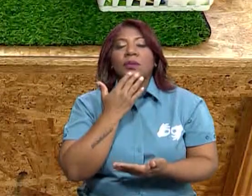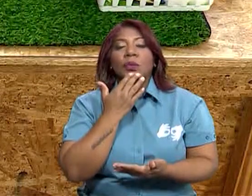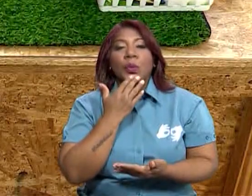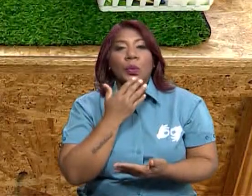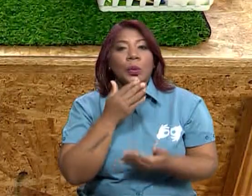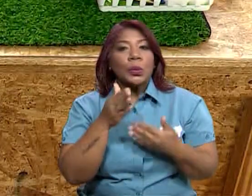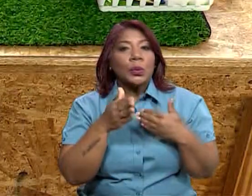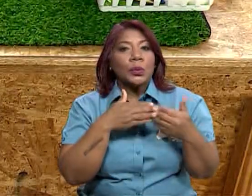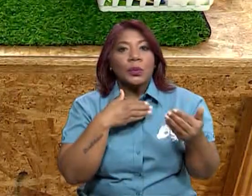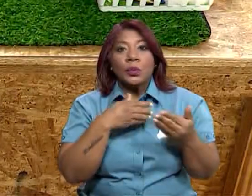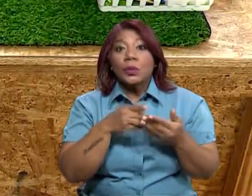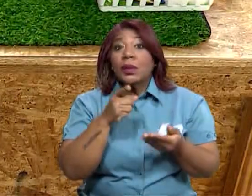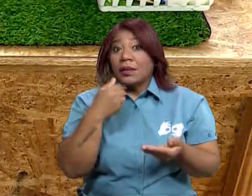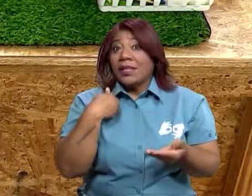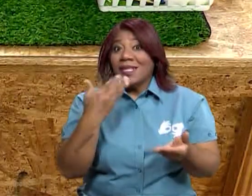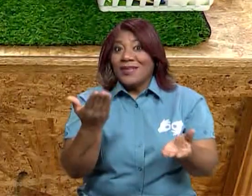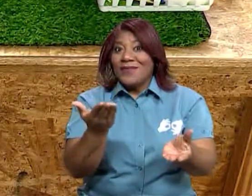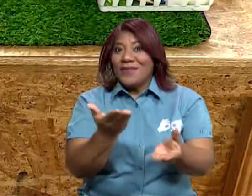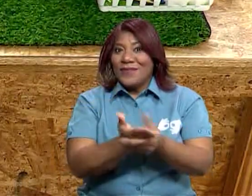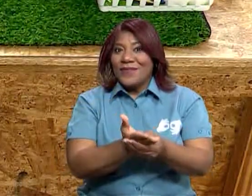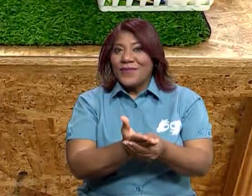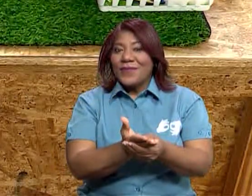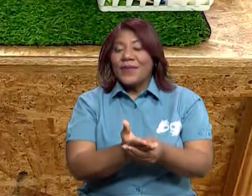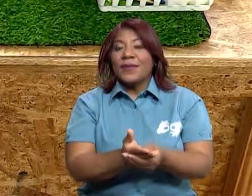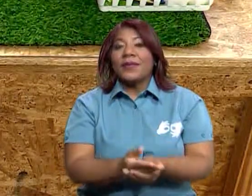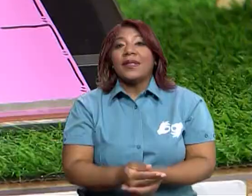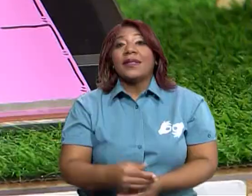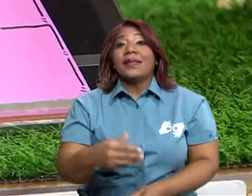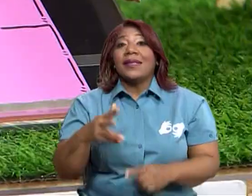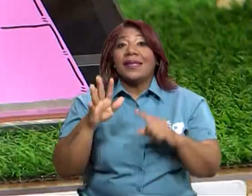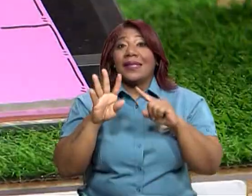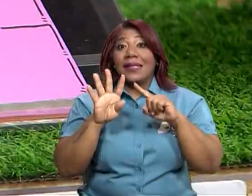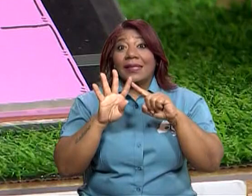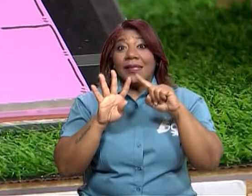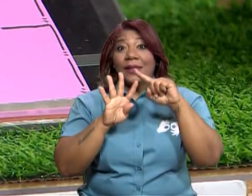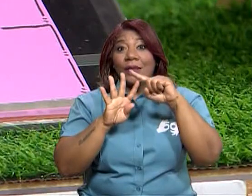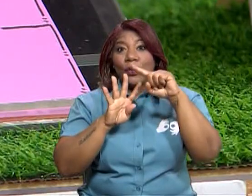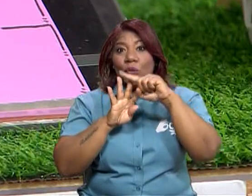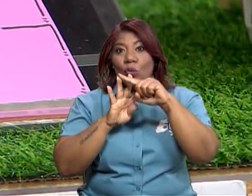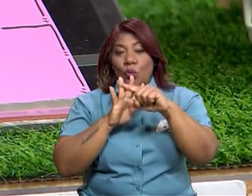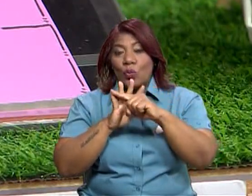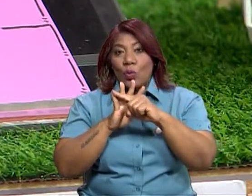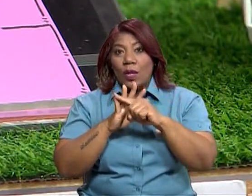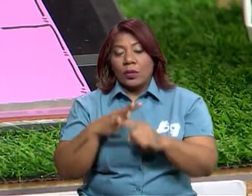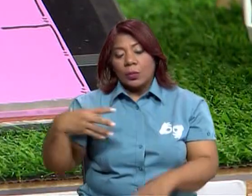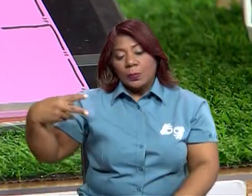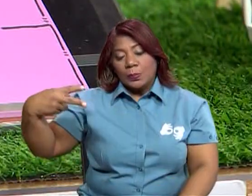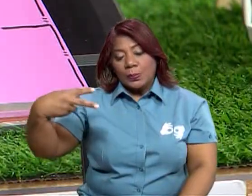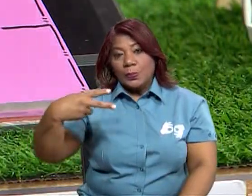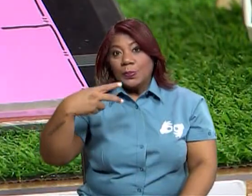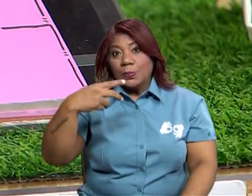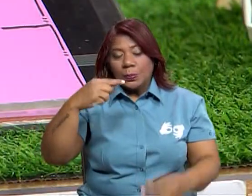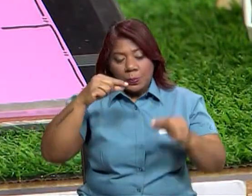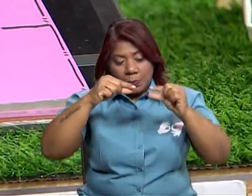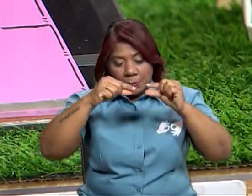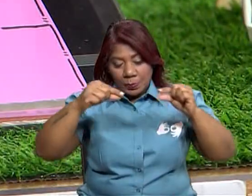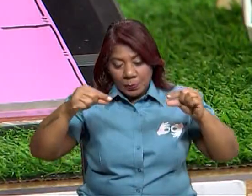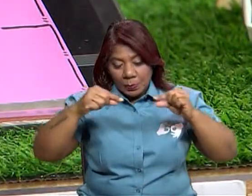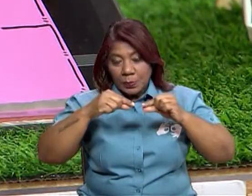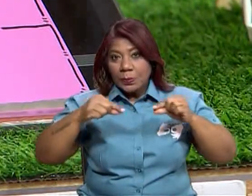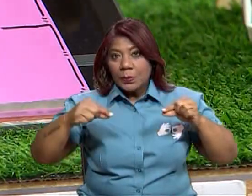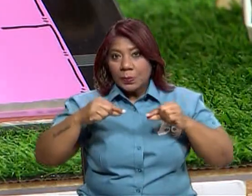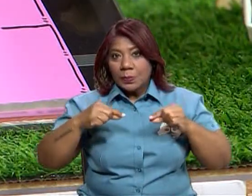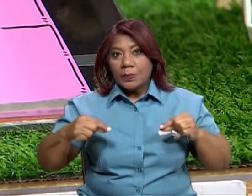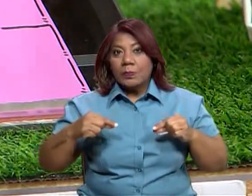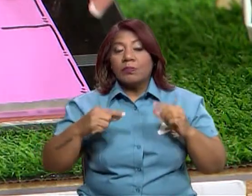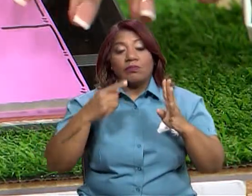construcción o tu folder, como en este caso. Lo vamos a dividir en cuatro, que aquí ya está realizado, dividido en cuatro. ¿Ok?